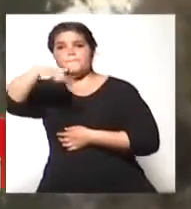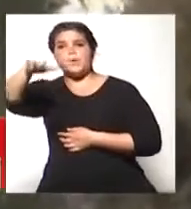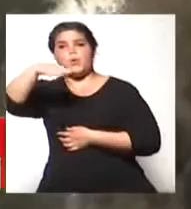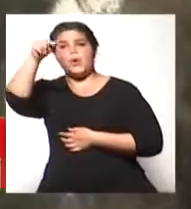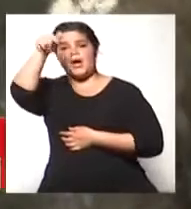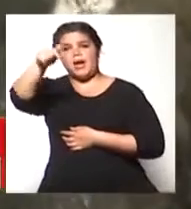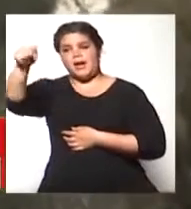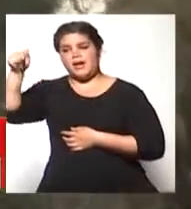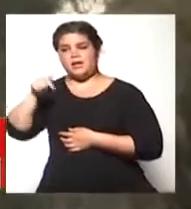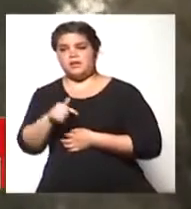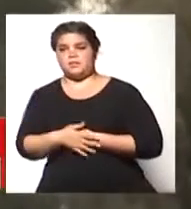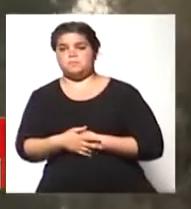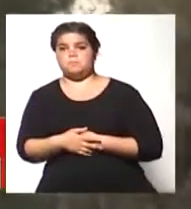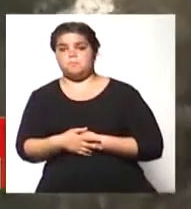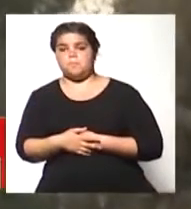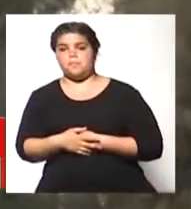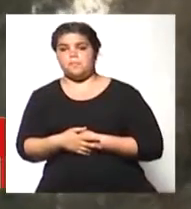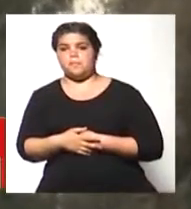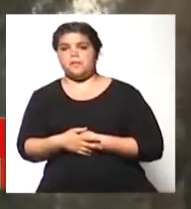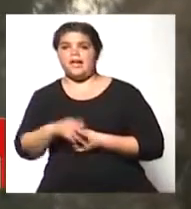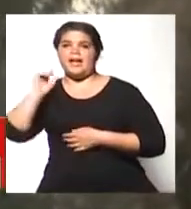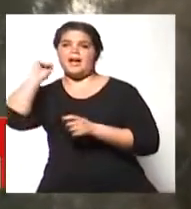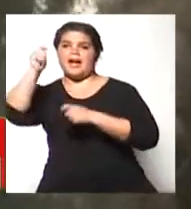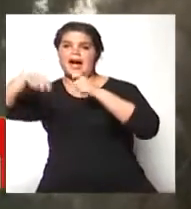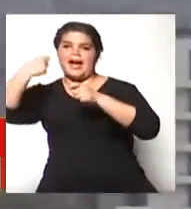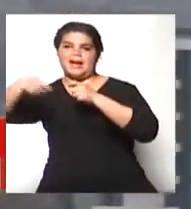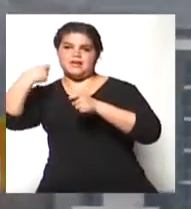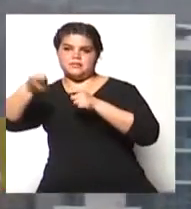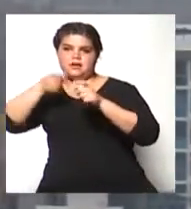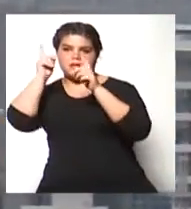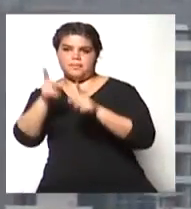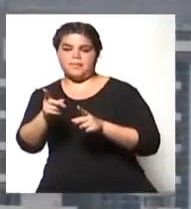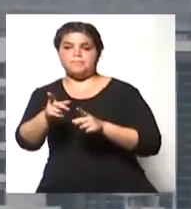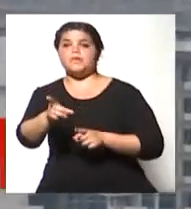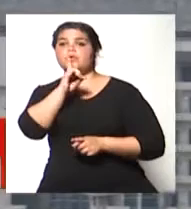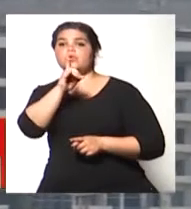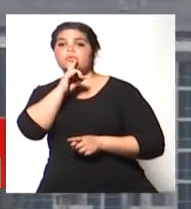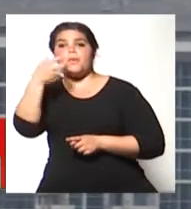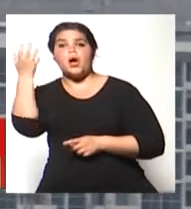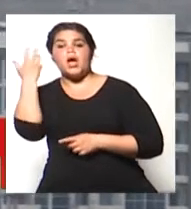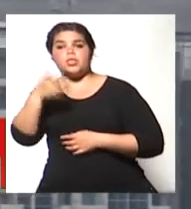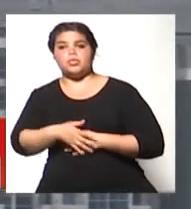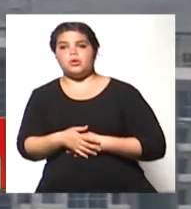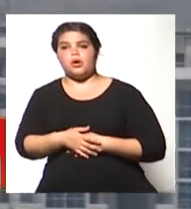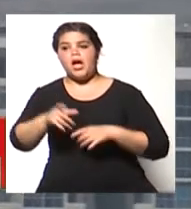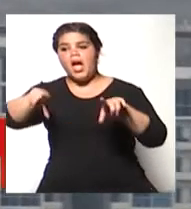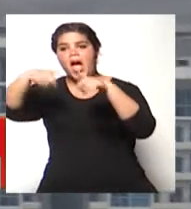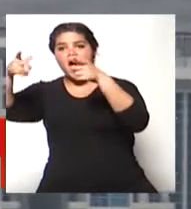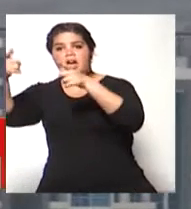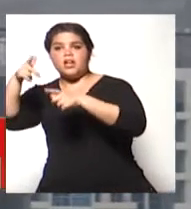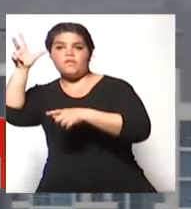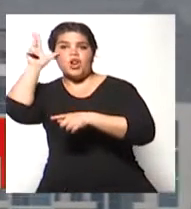Pedriel, Chacra de Coria y Jalizán. En Tupungato, ocho árboles caídos.